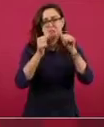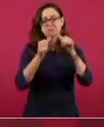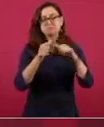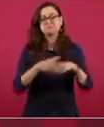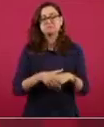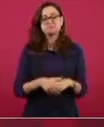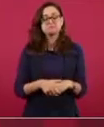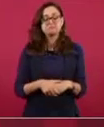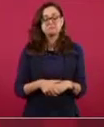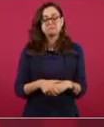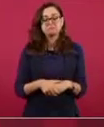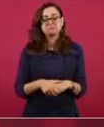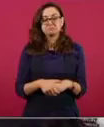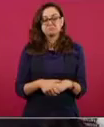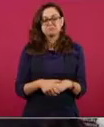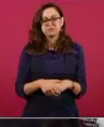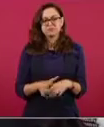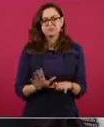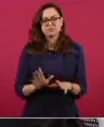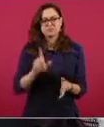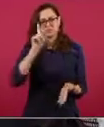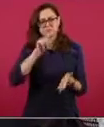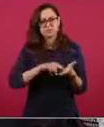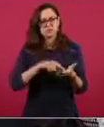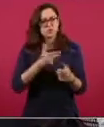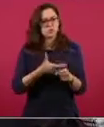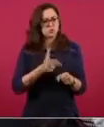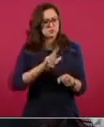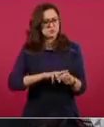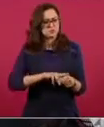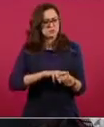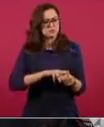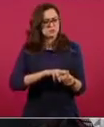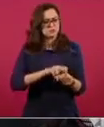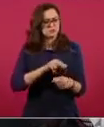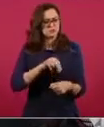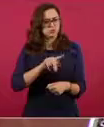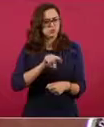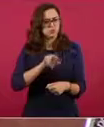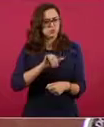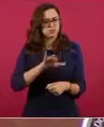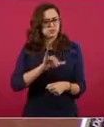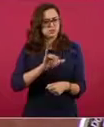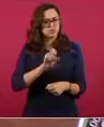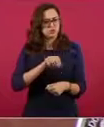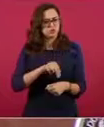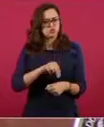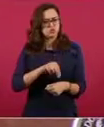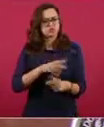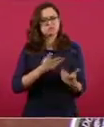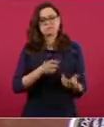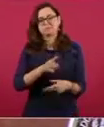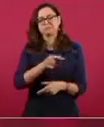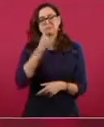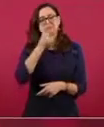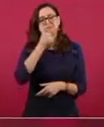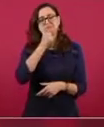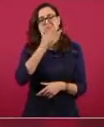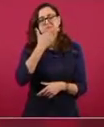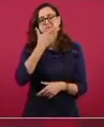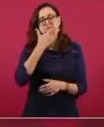debe estar en nutrición, me imagino, ahí ha trabajado siempre